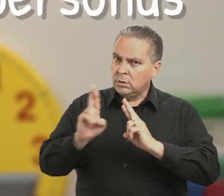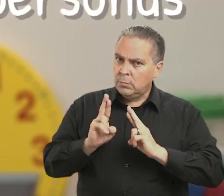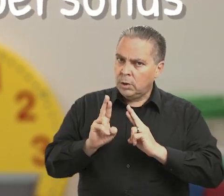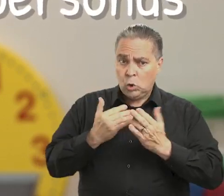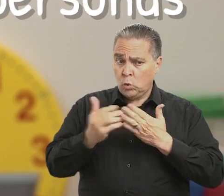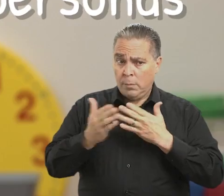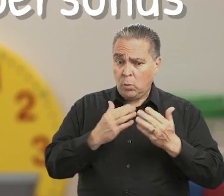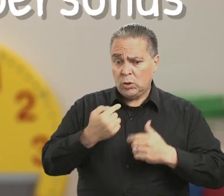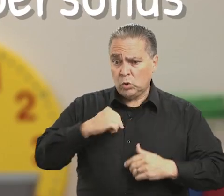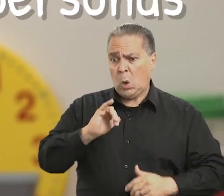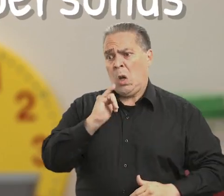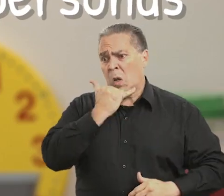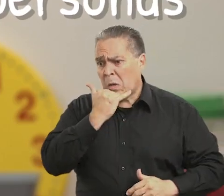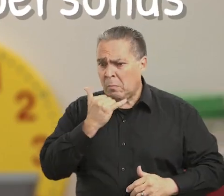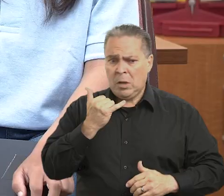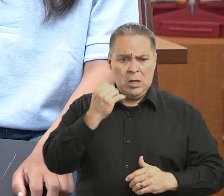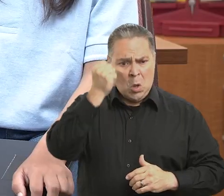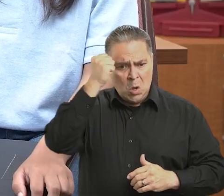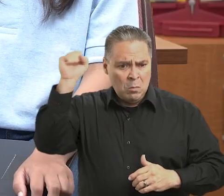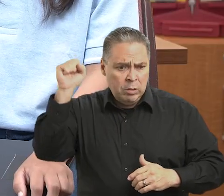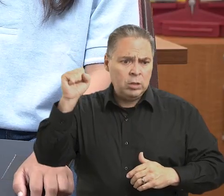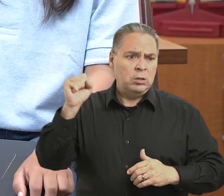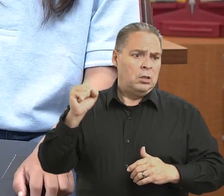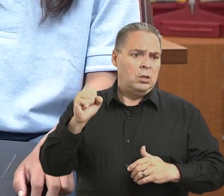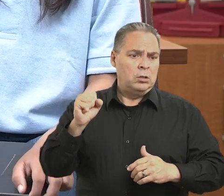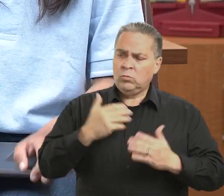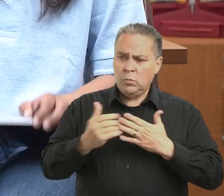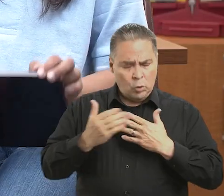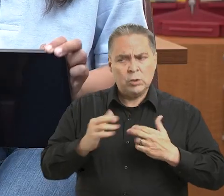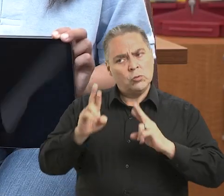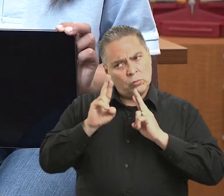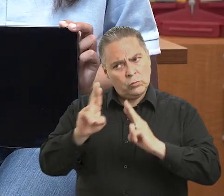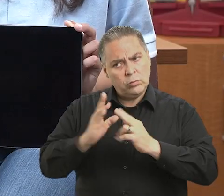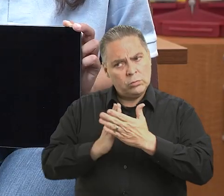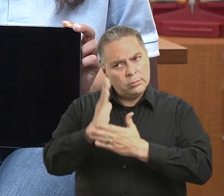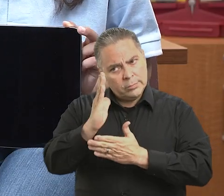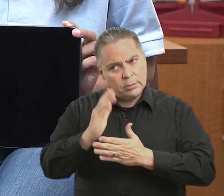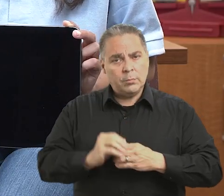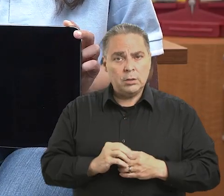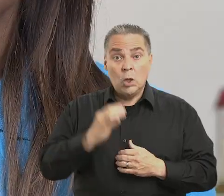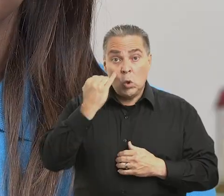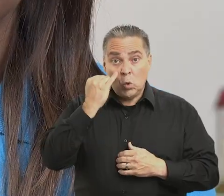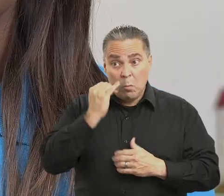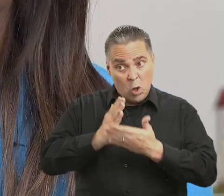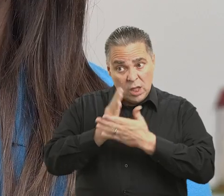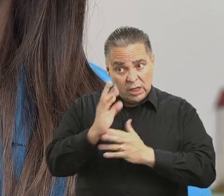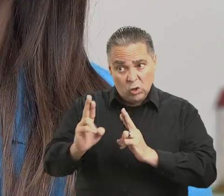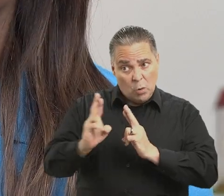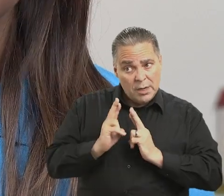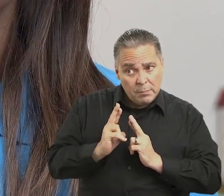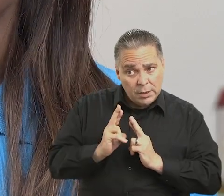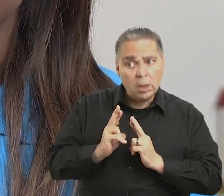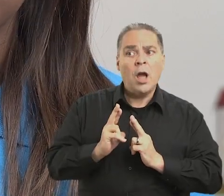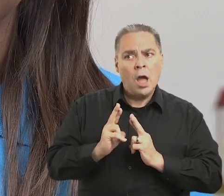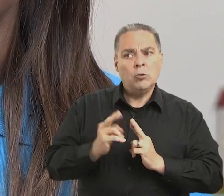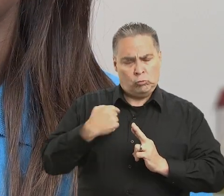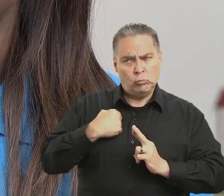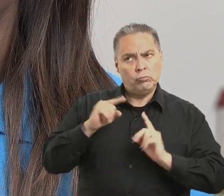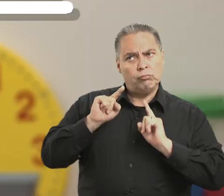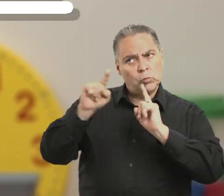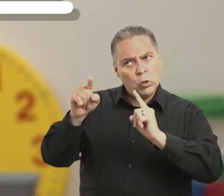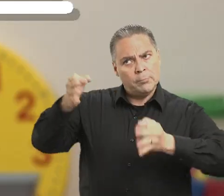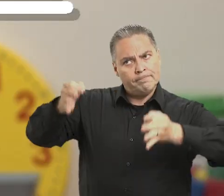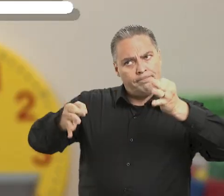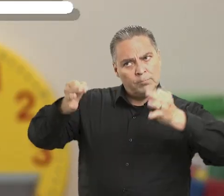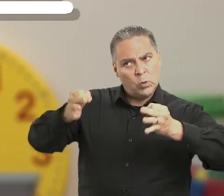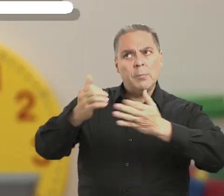no hayan cumplido con alguno de sus deberes. Si nuestros derechos no son respetados, podemos ir al tribunal a buscar ayuda.